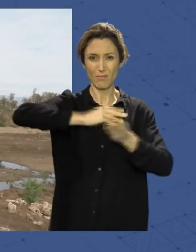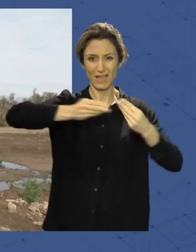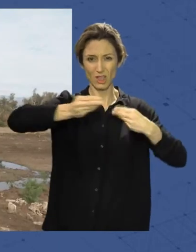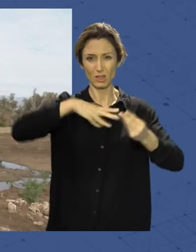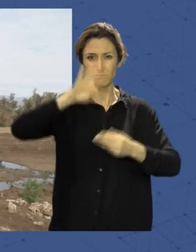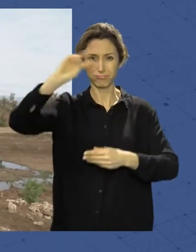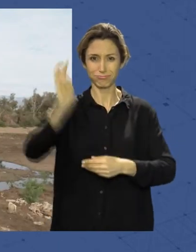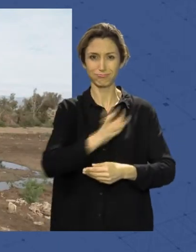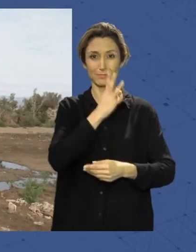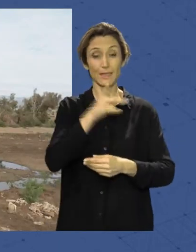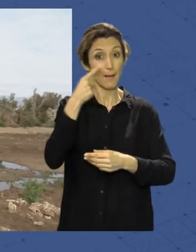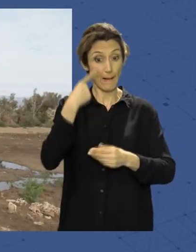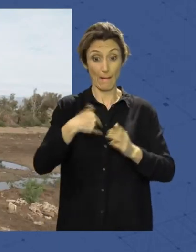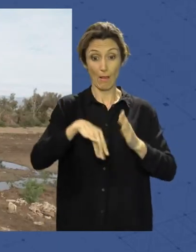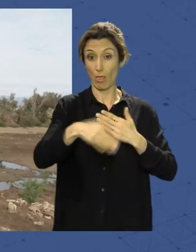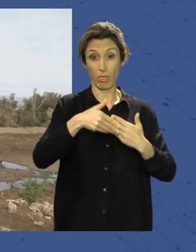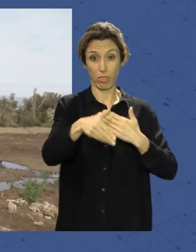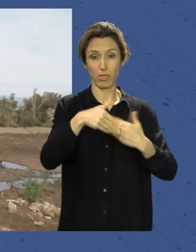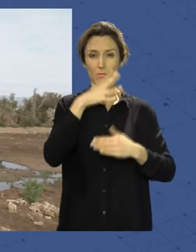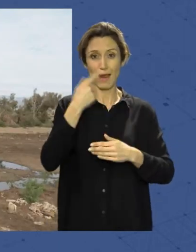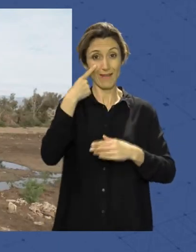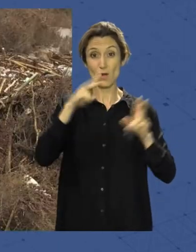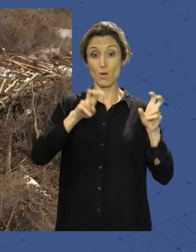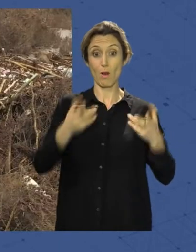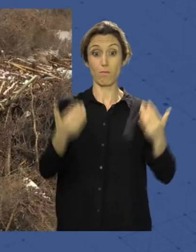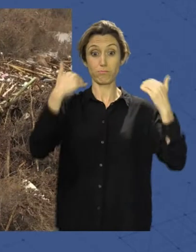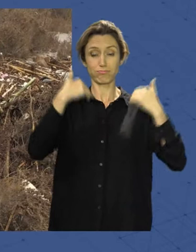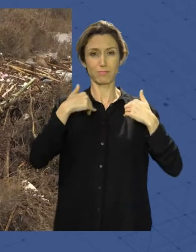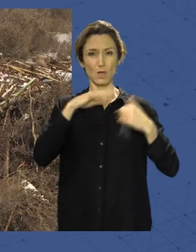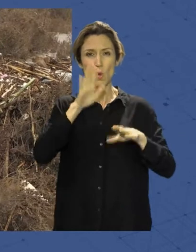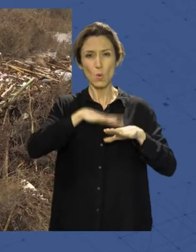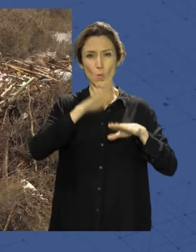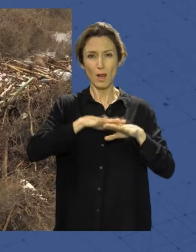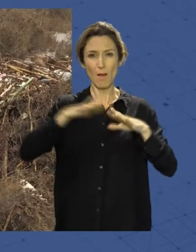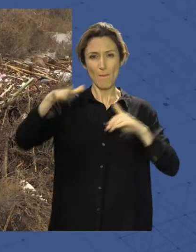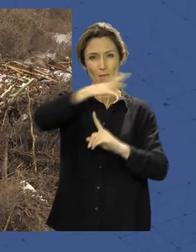llamémoslo así, y sabremos quién es el responsable de ese atentado medioambiental.